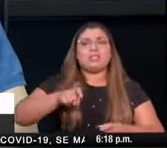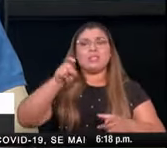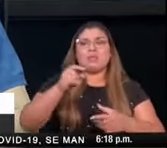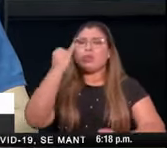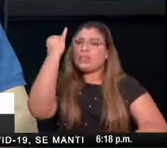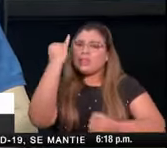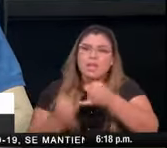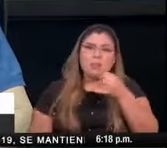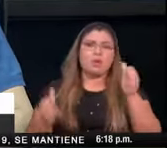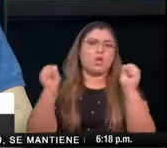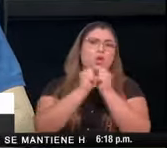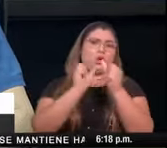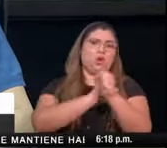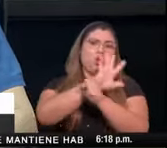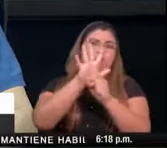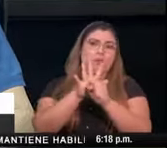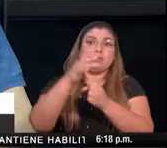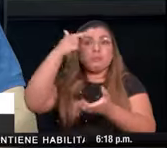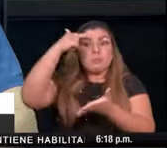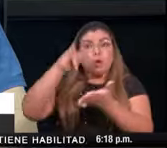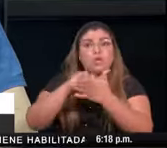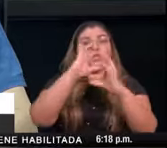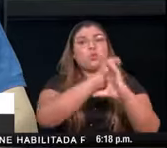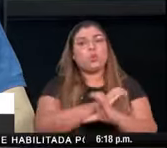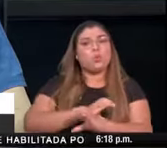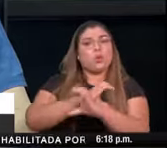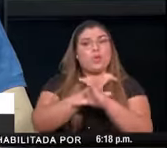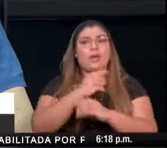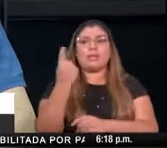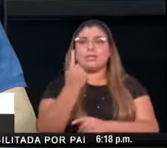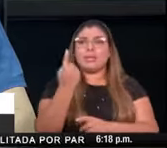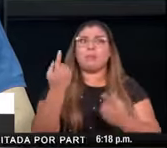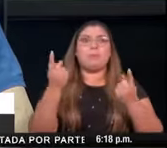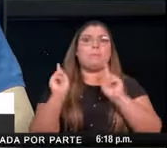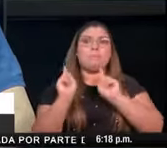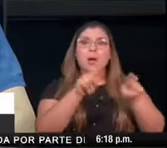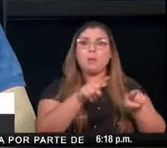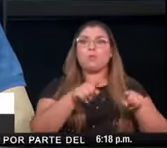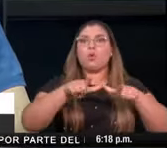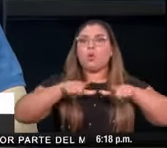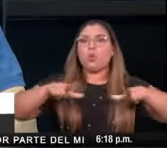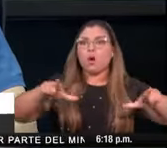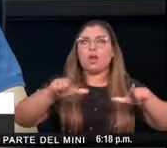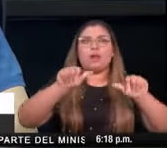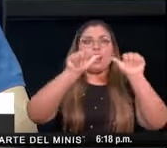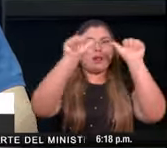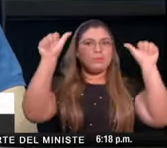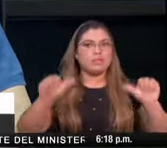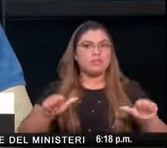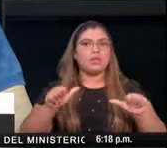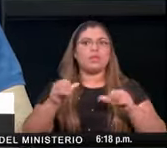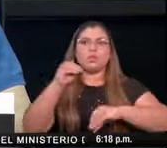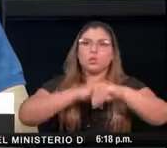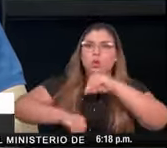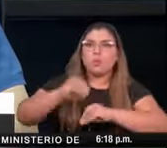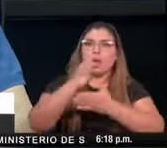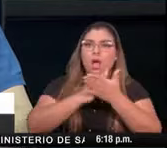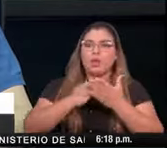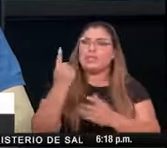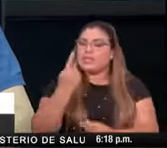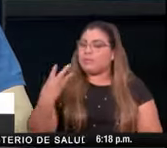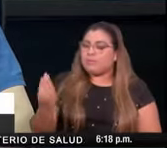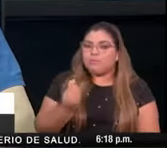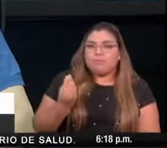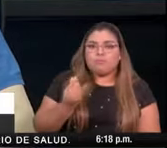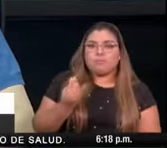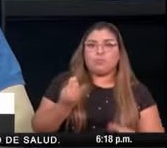sostener la estrategia de las burbujas familiares tanto en sitios públicos como privados. El desarrollo